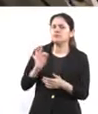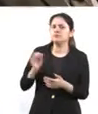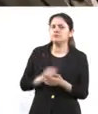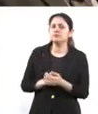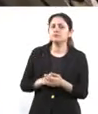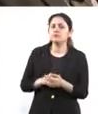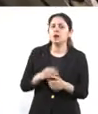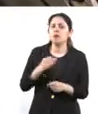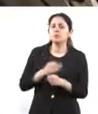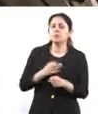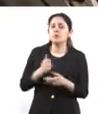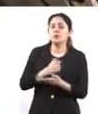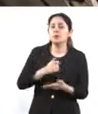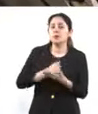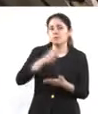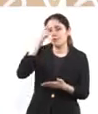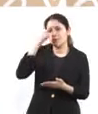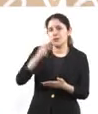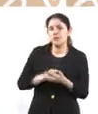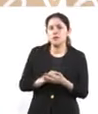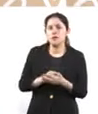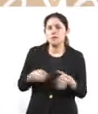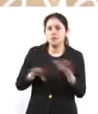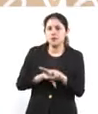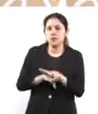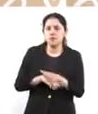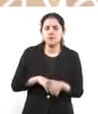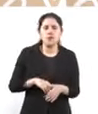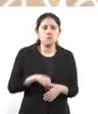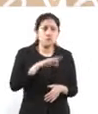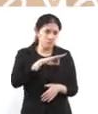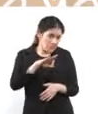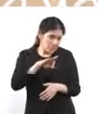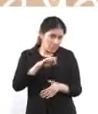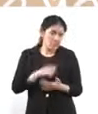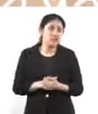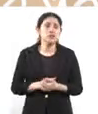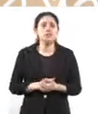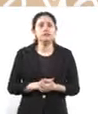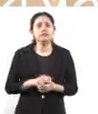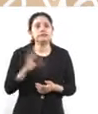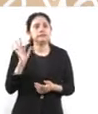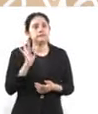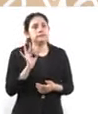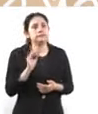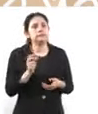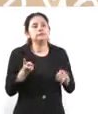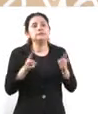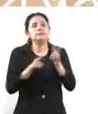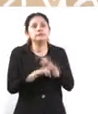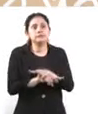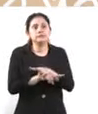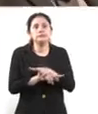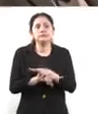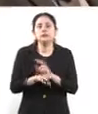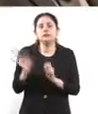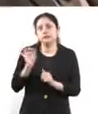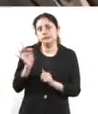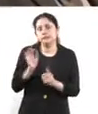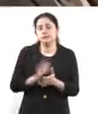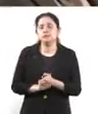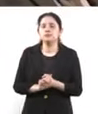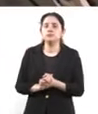ciudad en materia de seguridad? Sí, sí podría llegar a revertir algunos de los logros. Doctora, y en este caso,